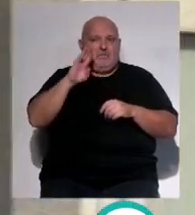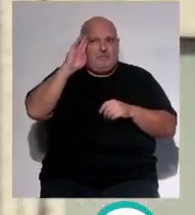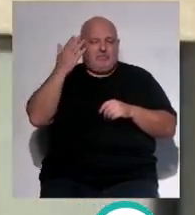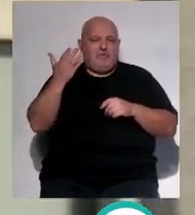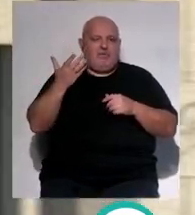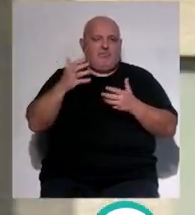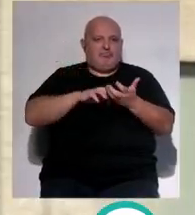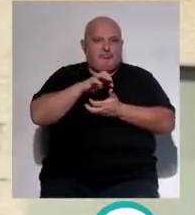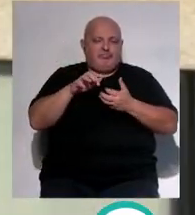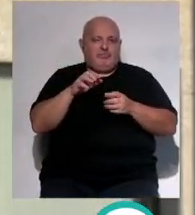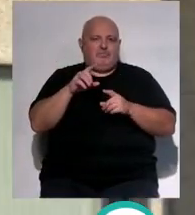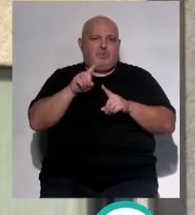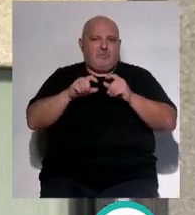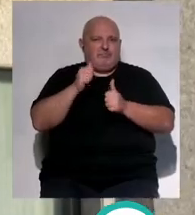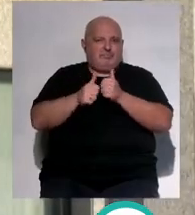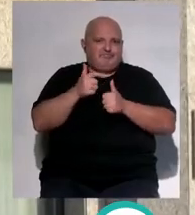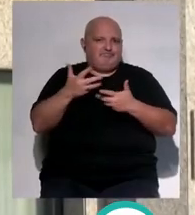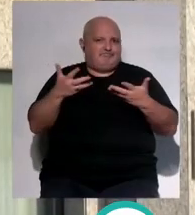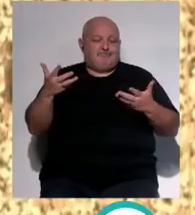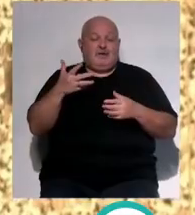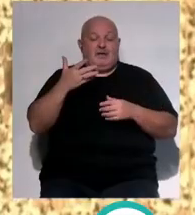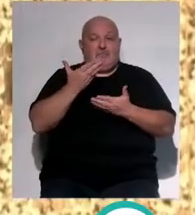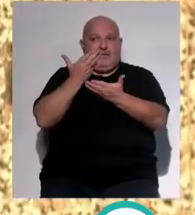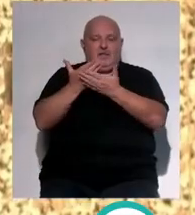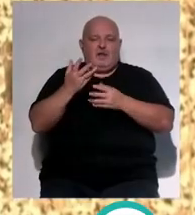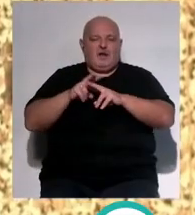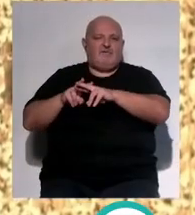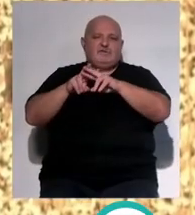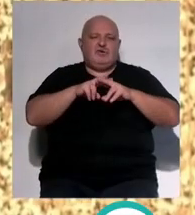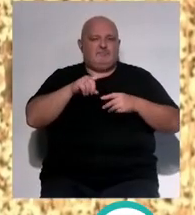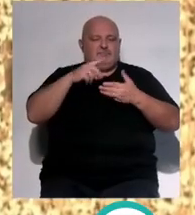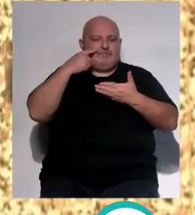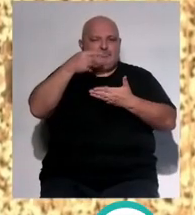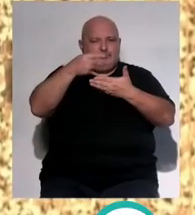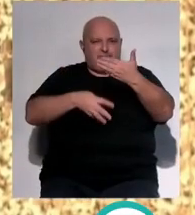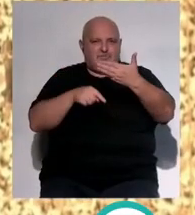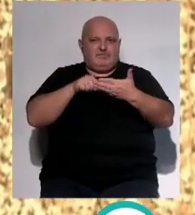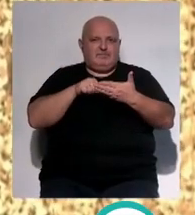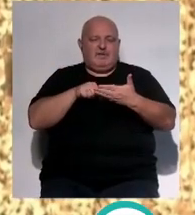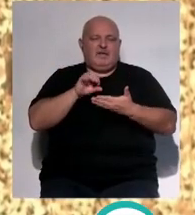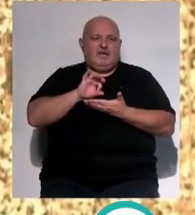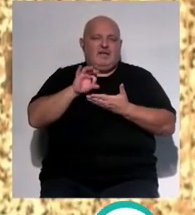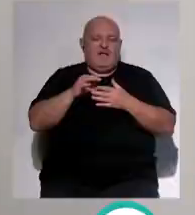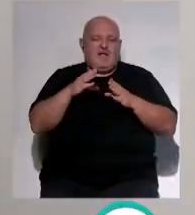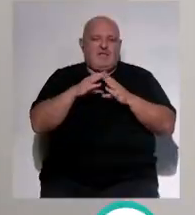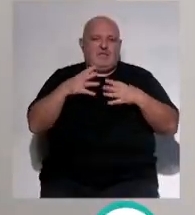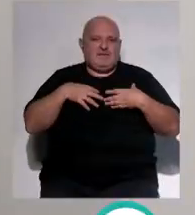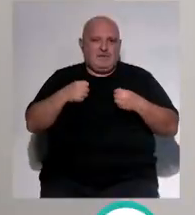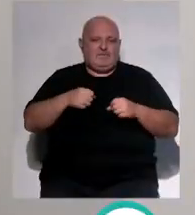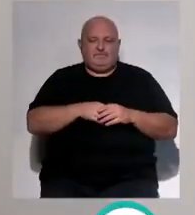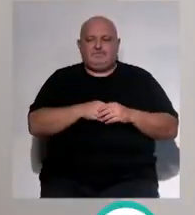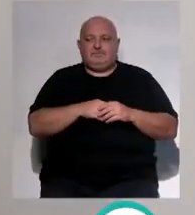actitudes violentas y exige a la administración sanitaria la revisión del protocolo de agresiones del servicio andaluz de salud